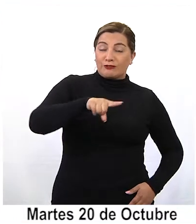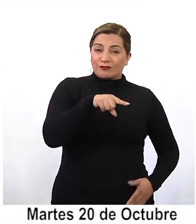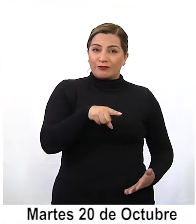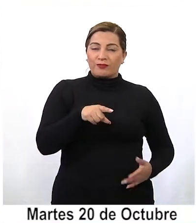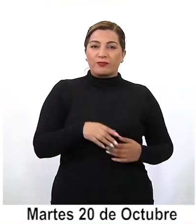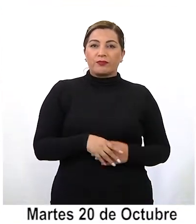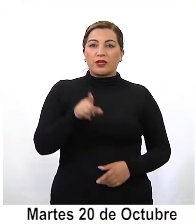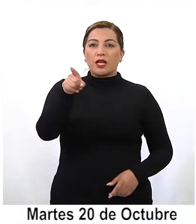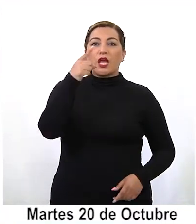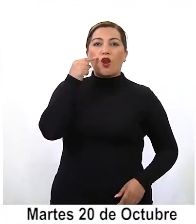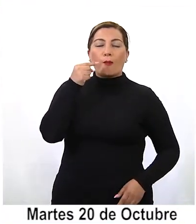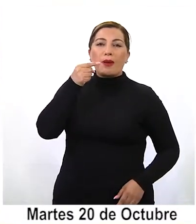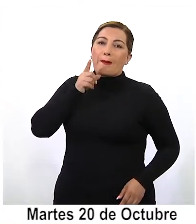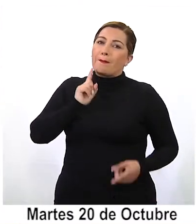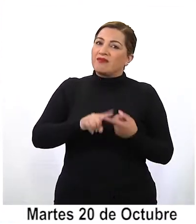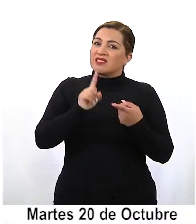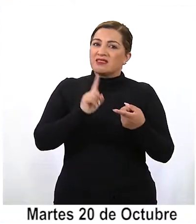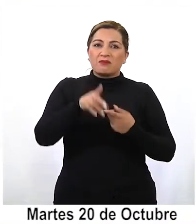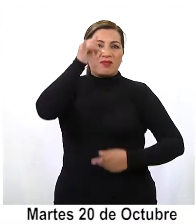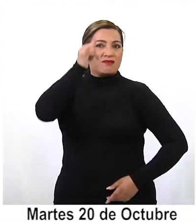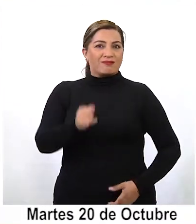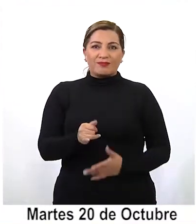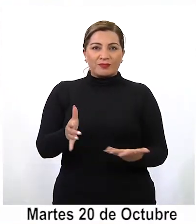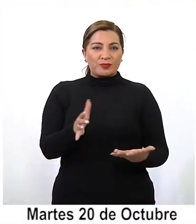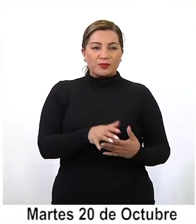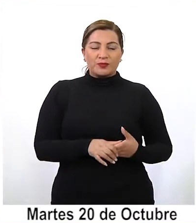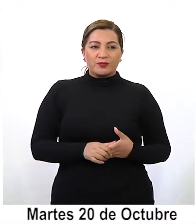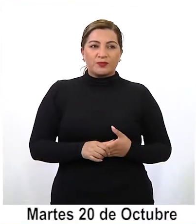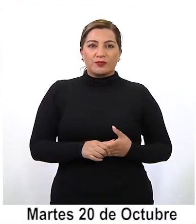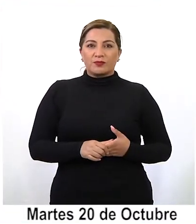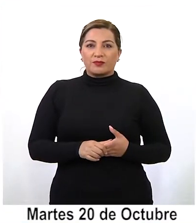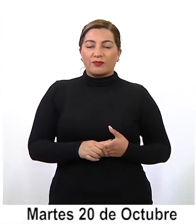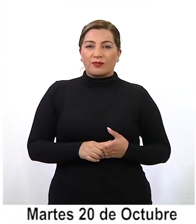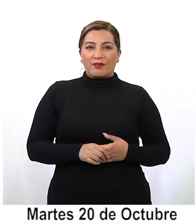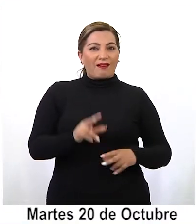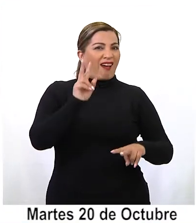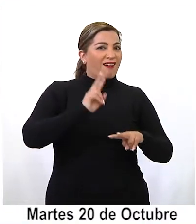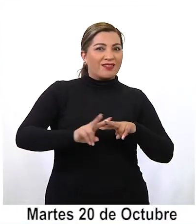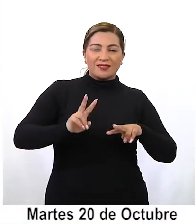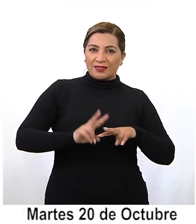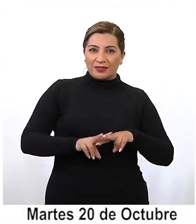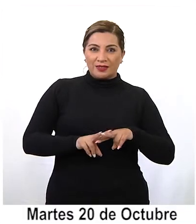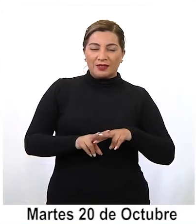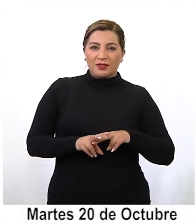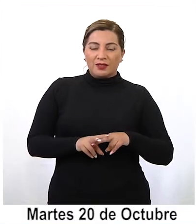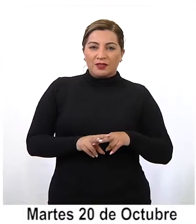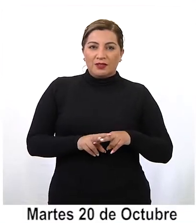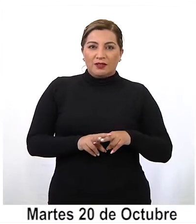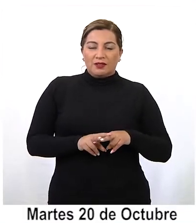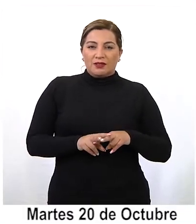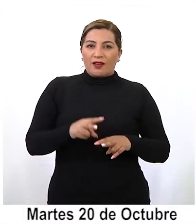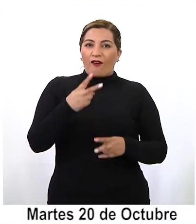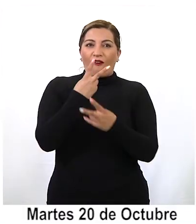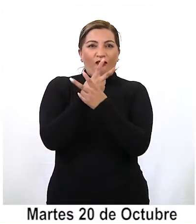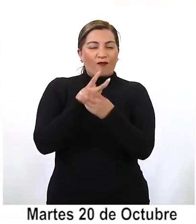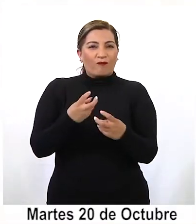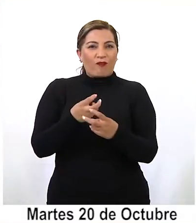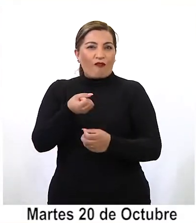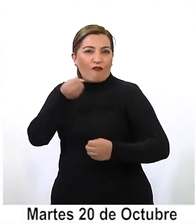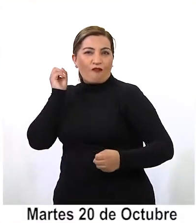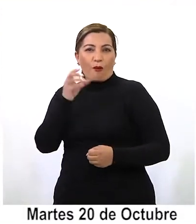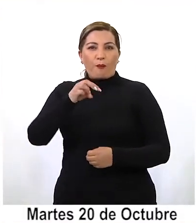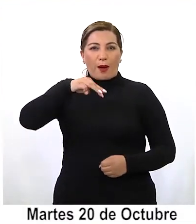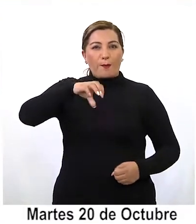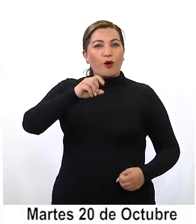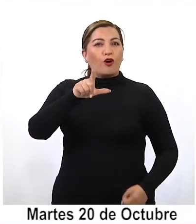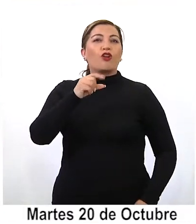él participa activamente en la construcción, en la elaboración de bombas del tipo Molotov. Por